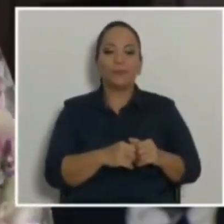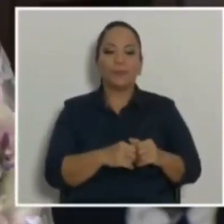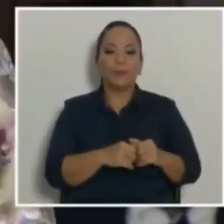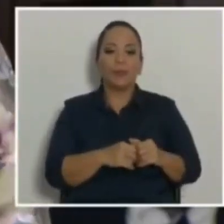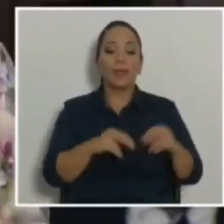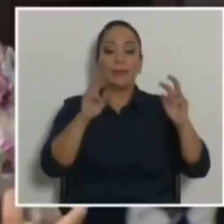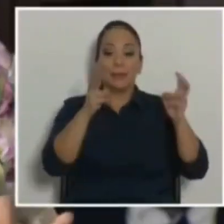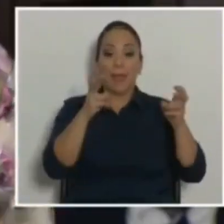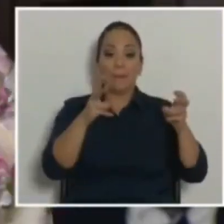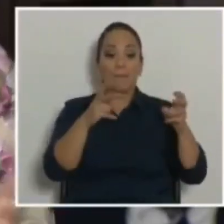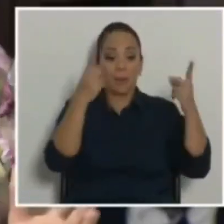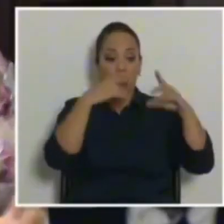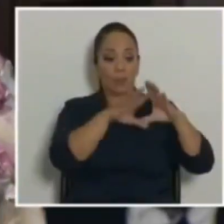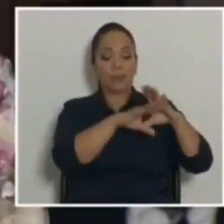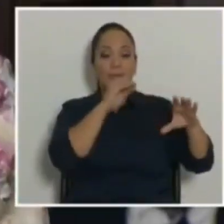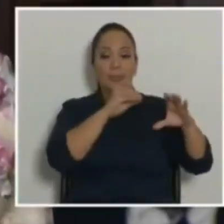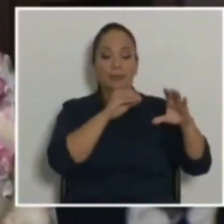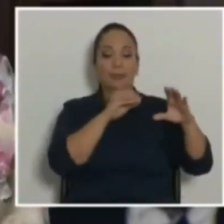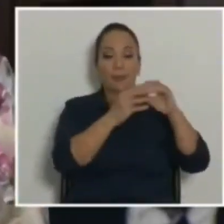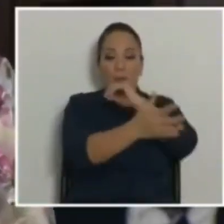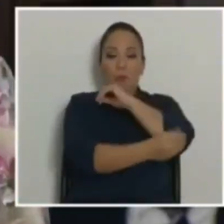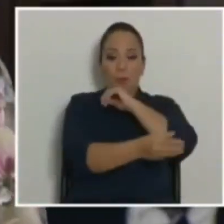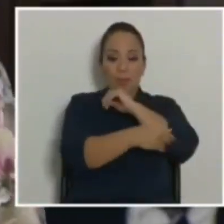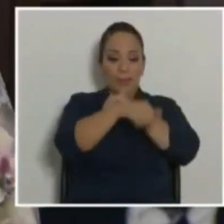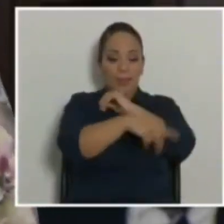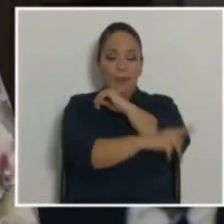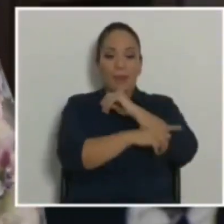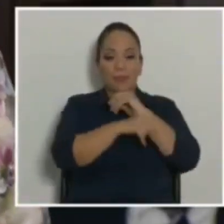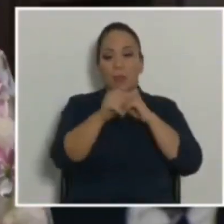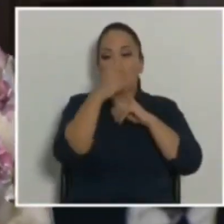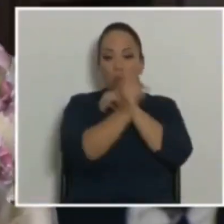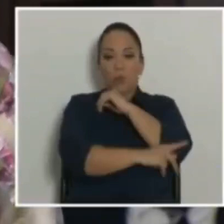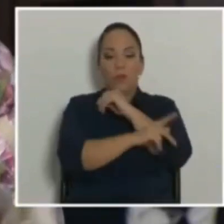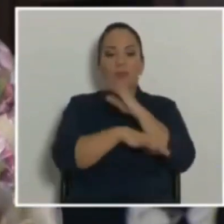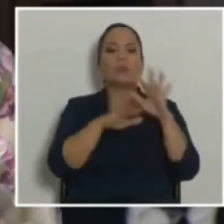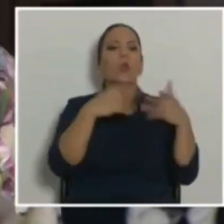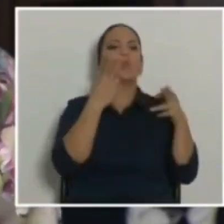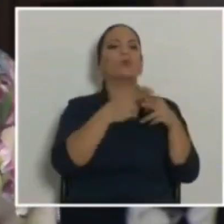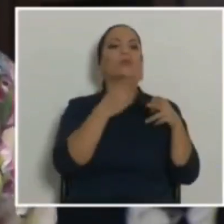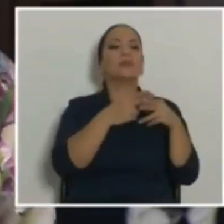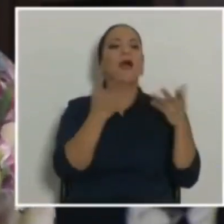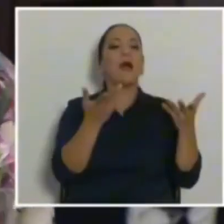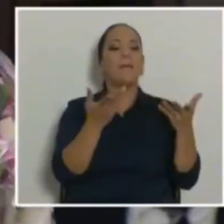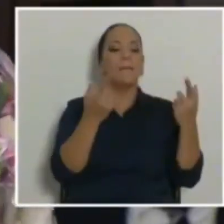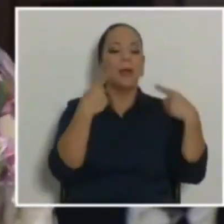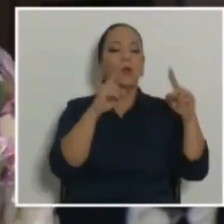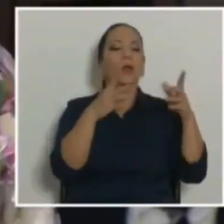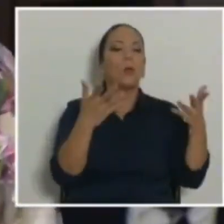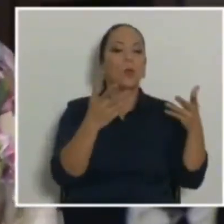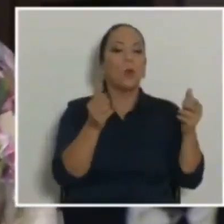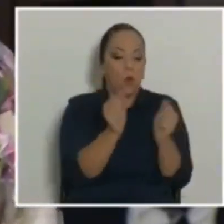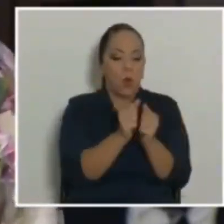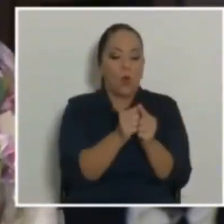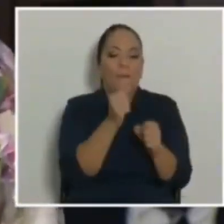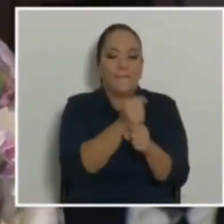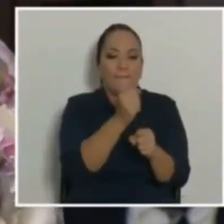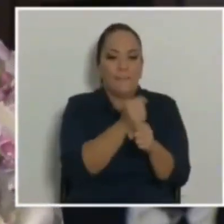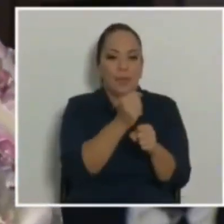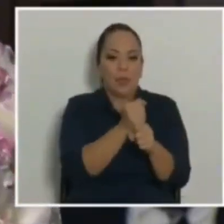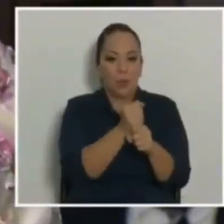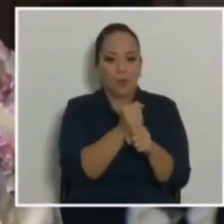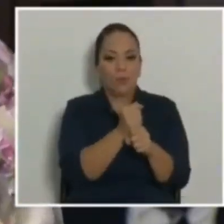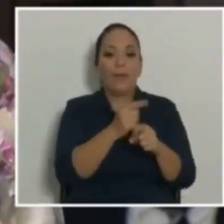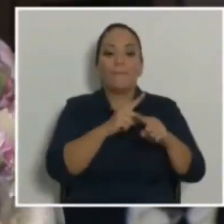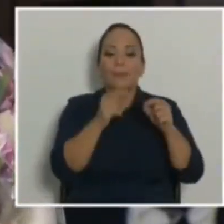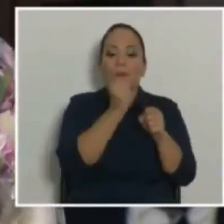pobreza en este país y en cualquier otro país definitivamente se llama empleo, pero empleo que va acompañado de la mano de